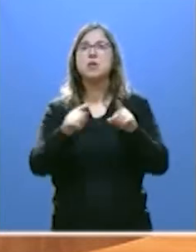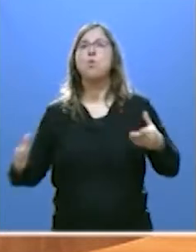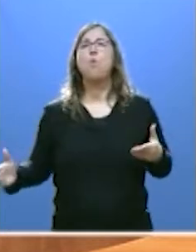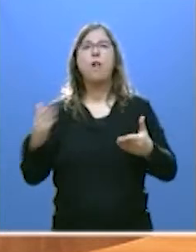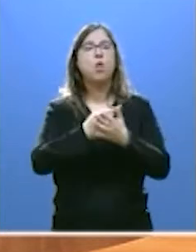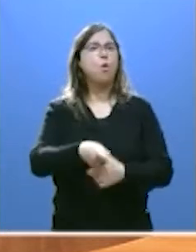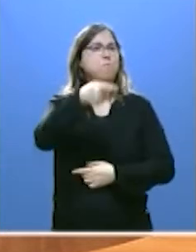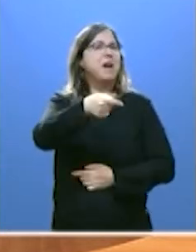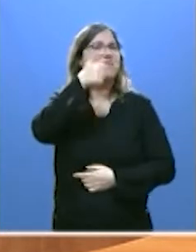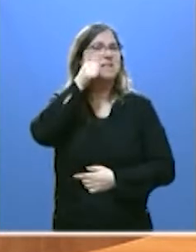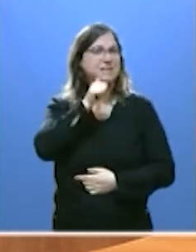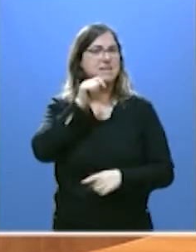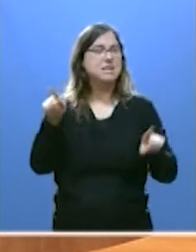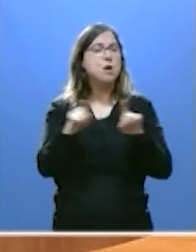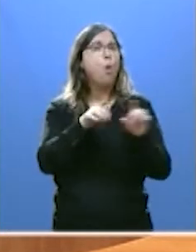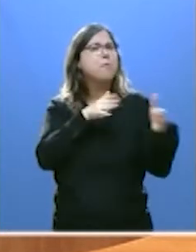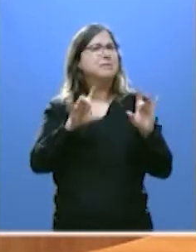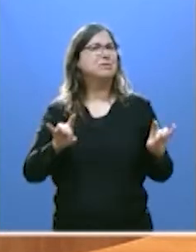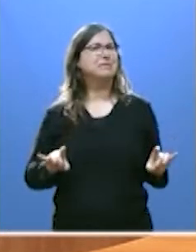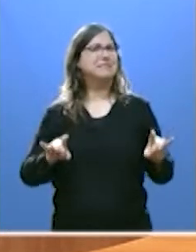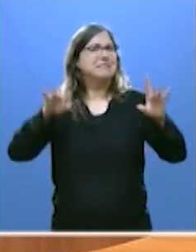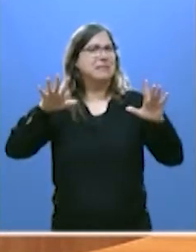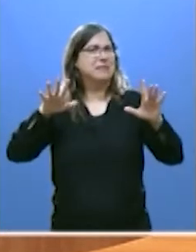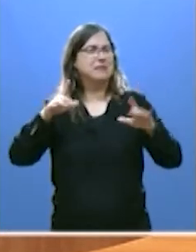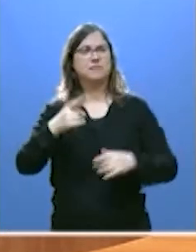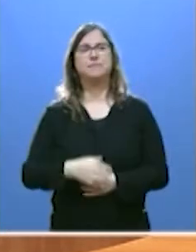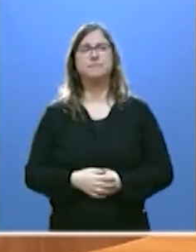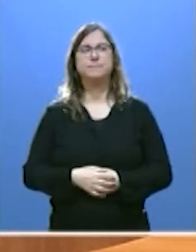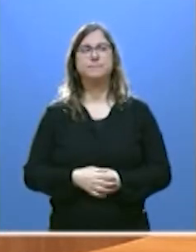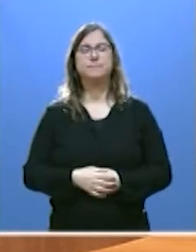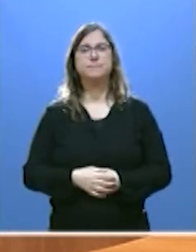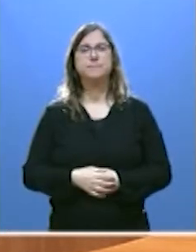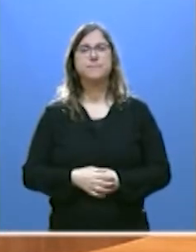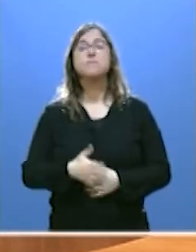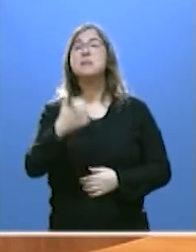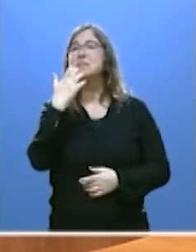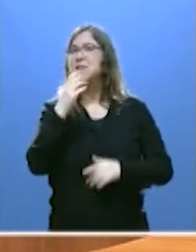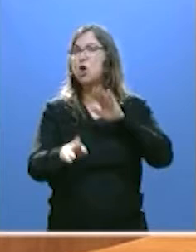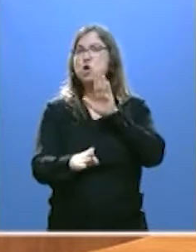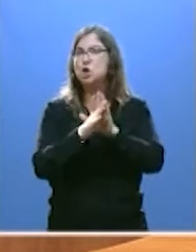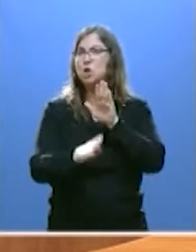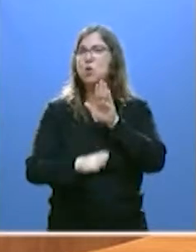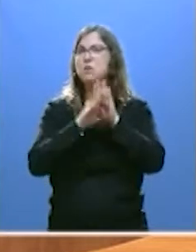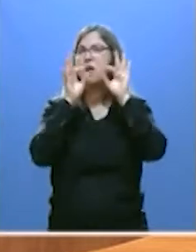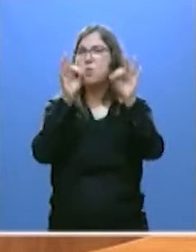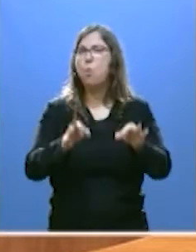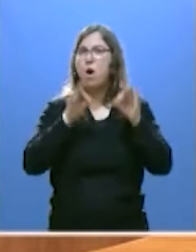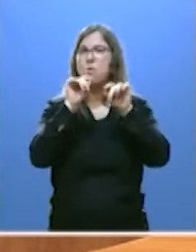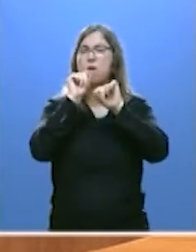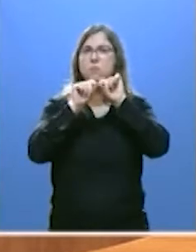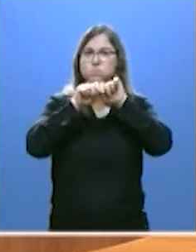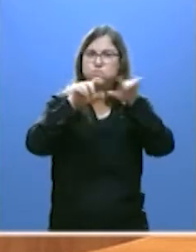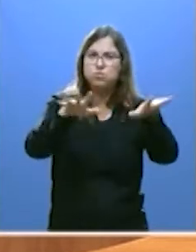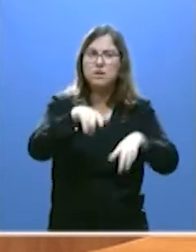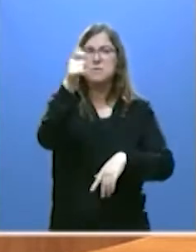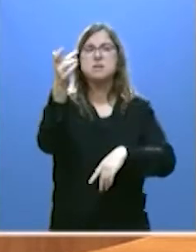Sánchez en un momento tan crítico, señor Tudanca, mientras continúan los contagios, con los